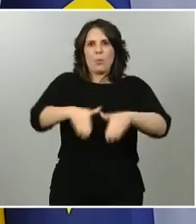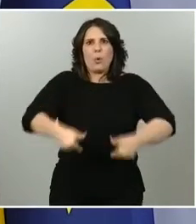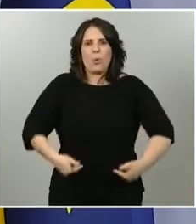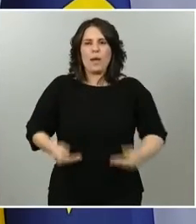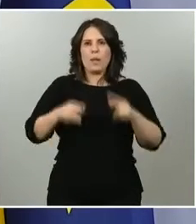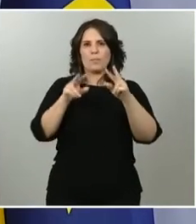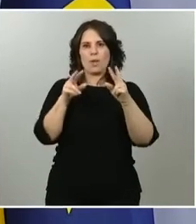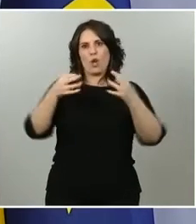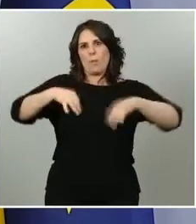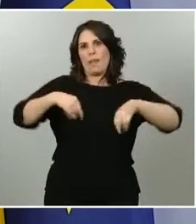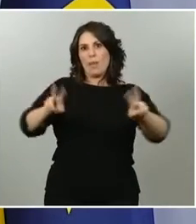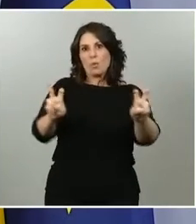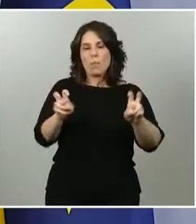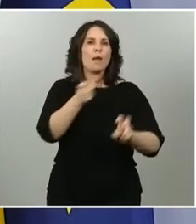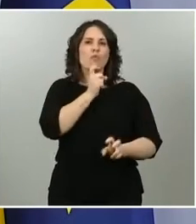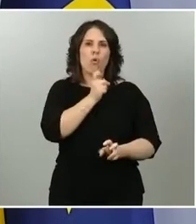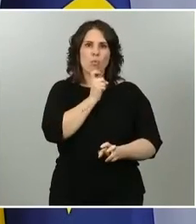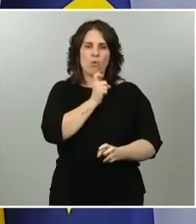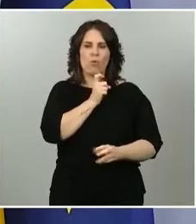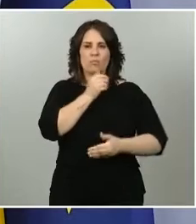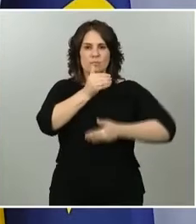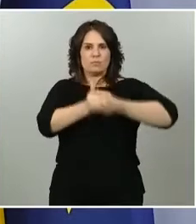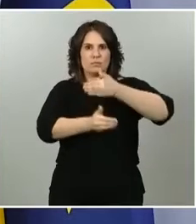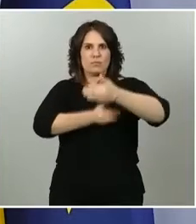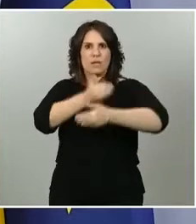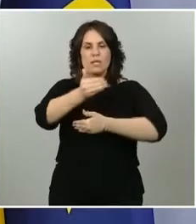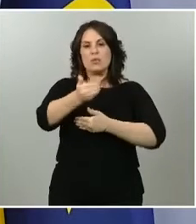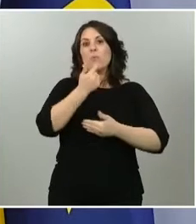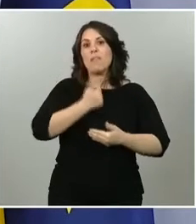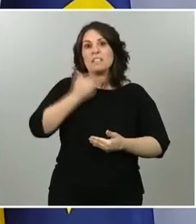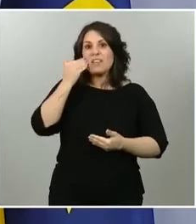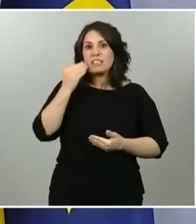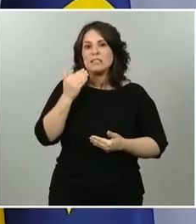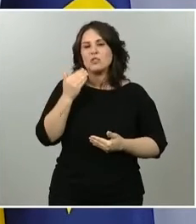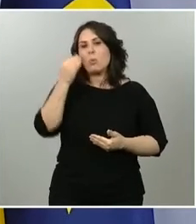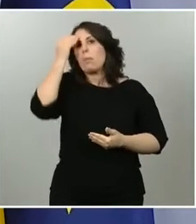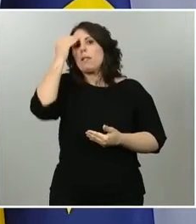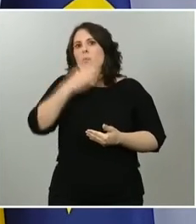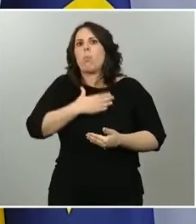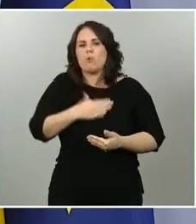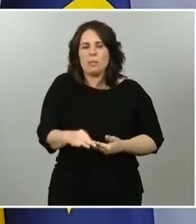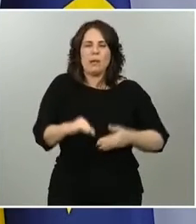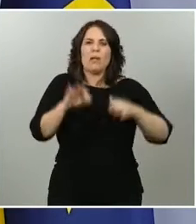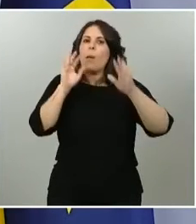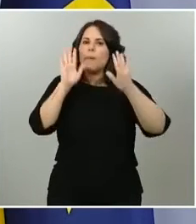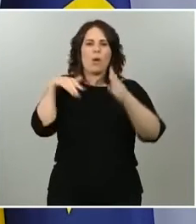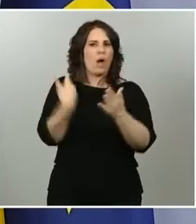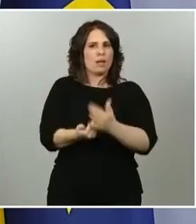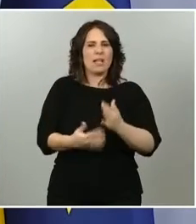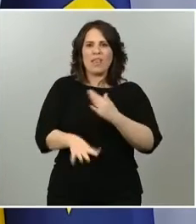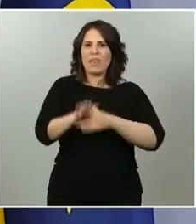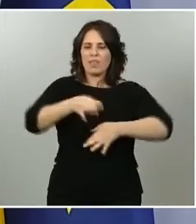para las fechas que usted me comenta, debería de ser posible, pero vamos a actuar con máxima prudencia y hasta que no tengamos decisiones tomadas en base